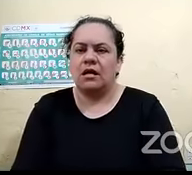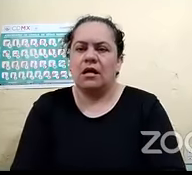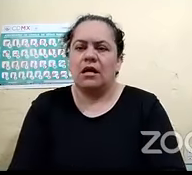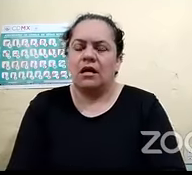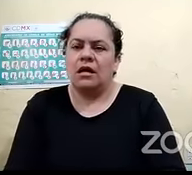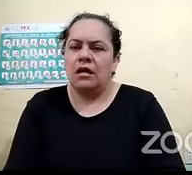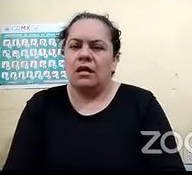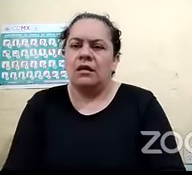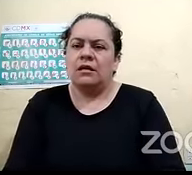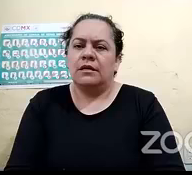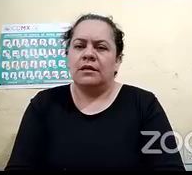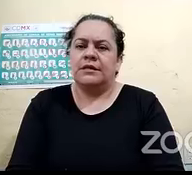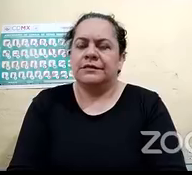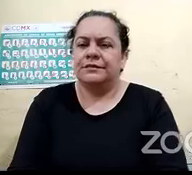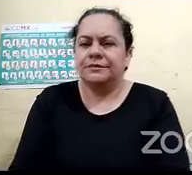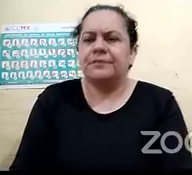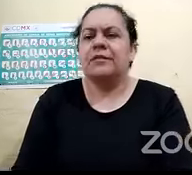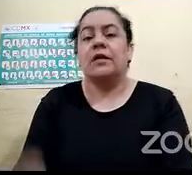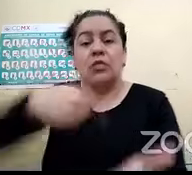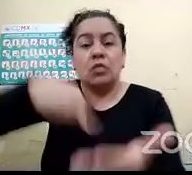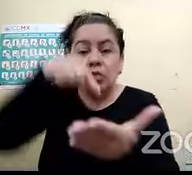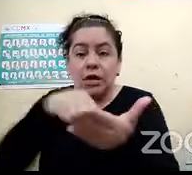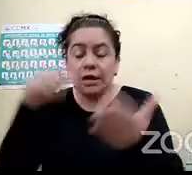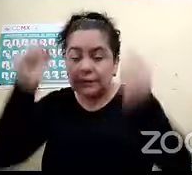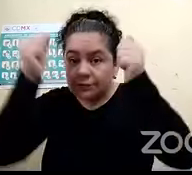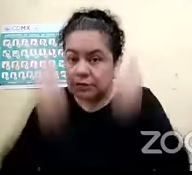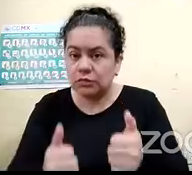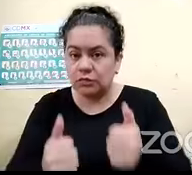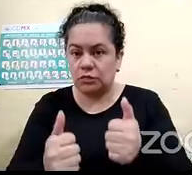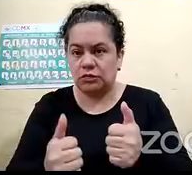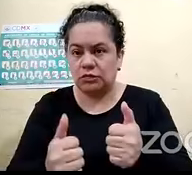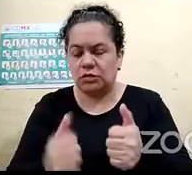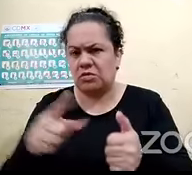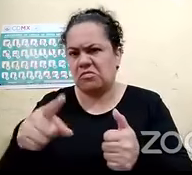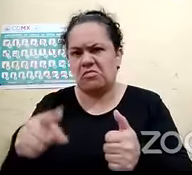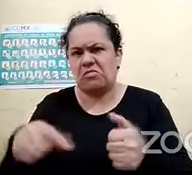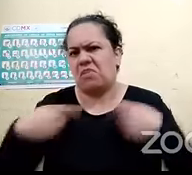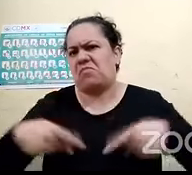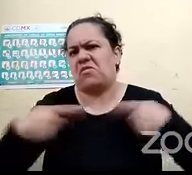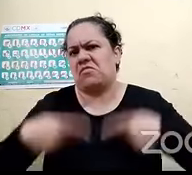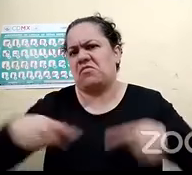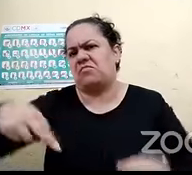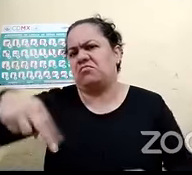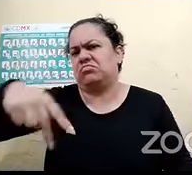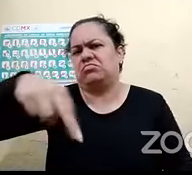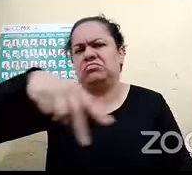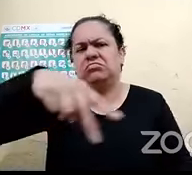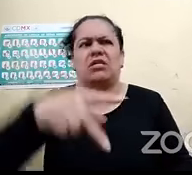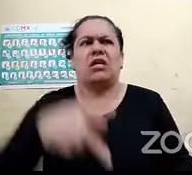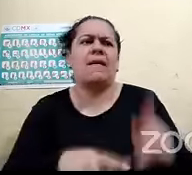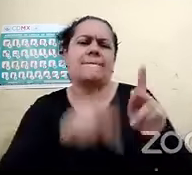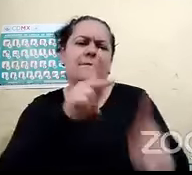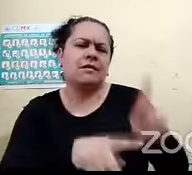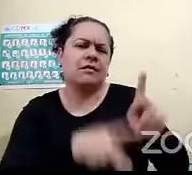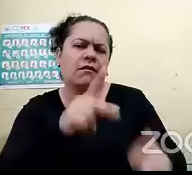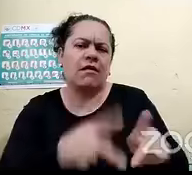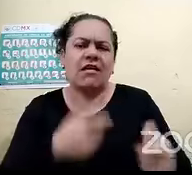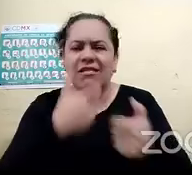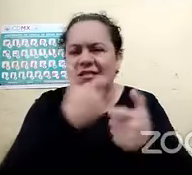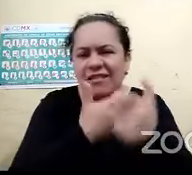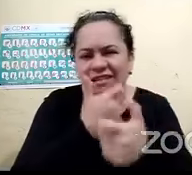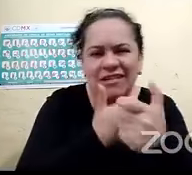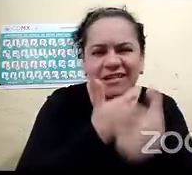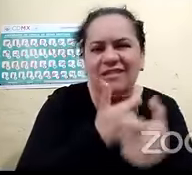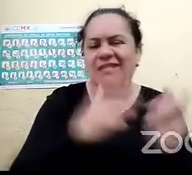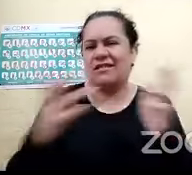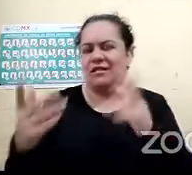zona de seguridad y que también ahorita el comentario que hiciste me pareció muy fuerte si es zona de seguridad porque nada más se lo dejan asignado a las personas con